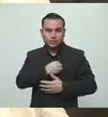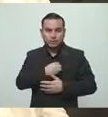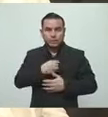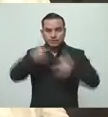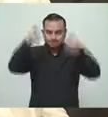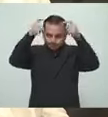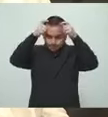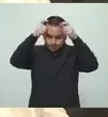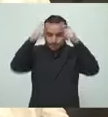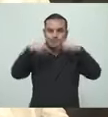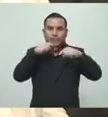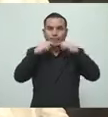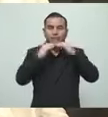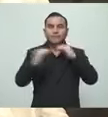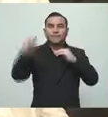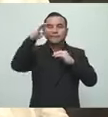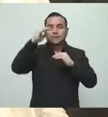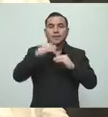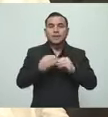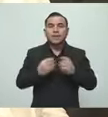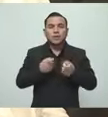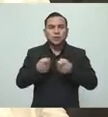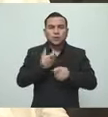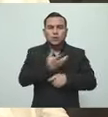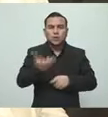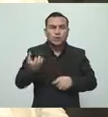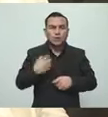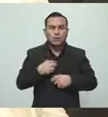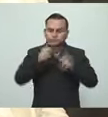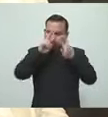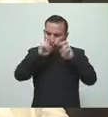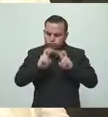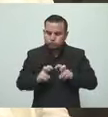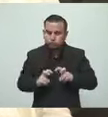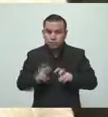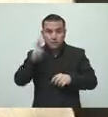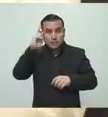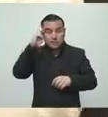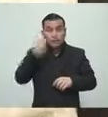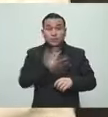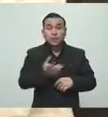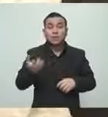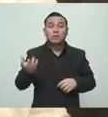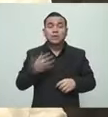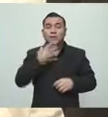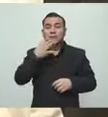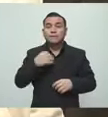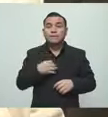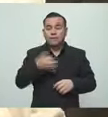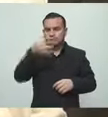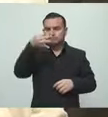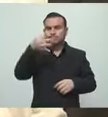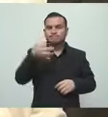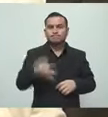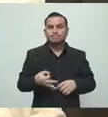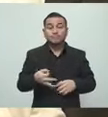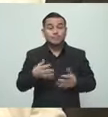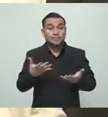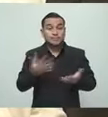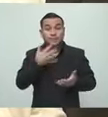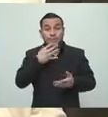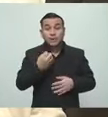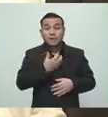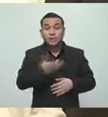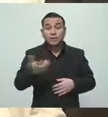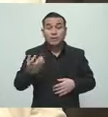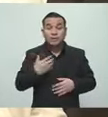administrativos, anestesistas, terapistas, radiólogos. Bueno, es un equipo multidisciplinario que está